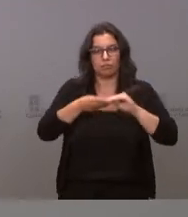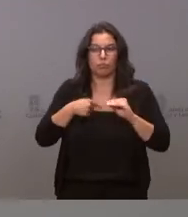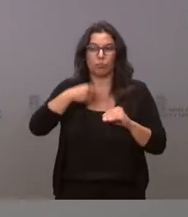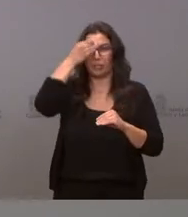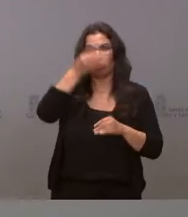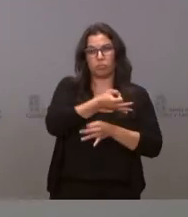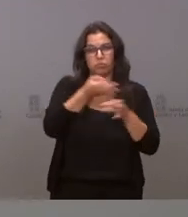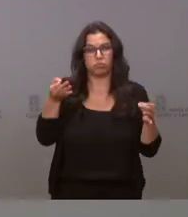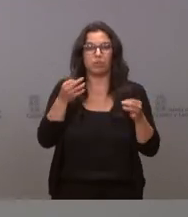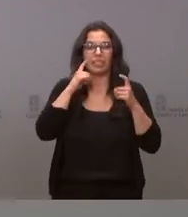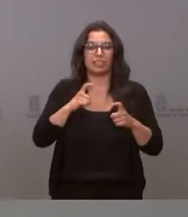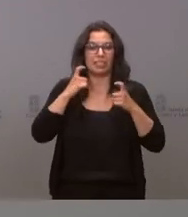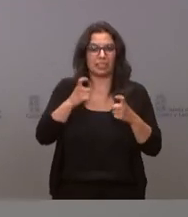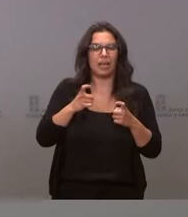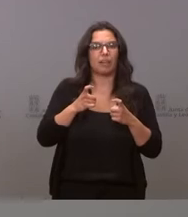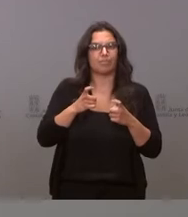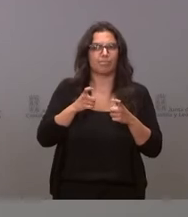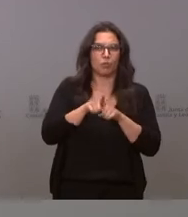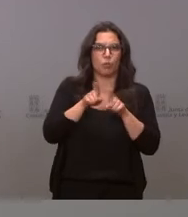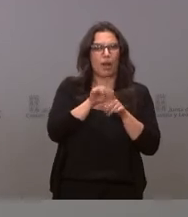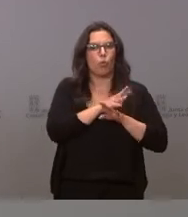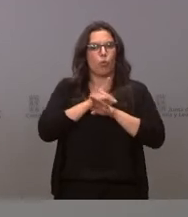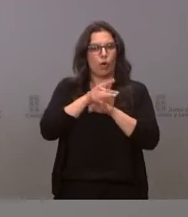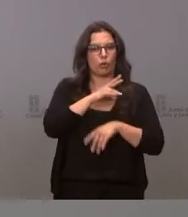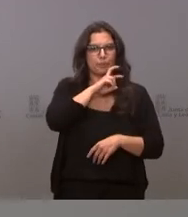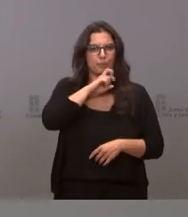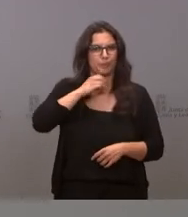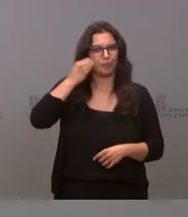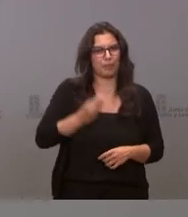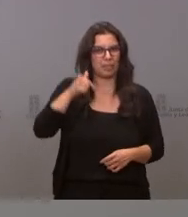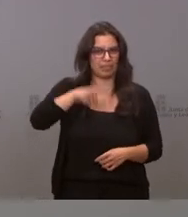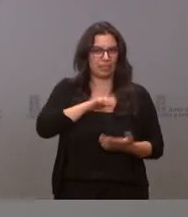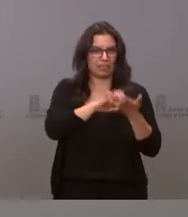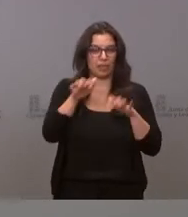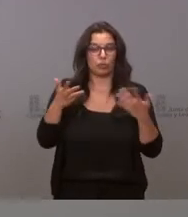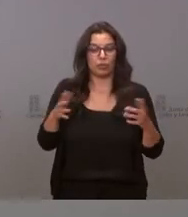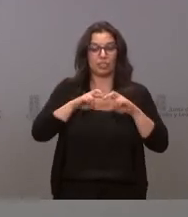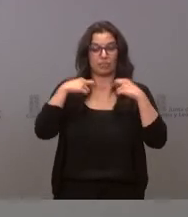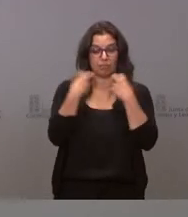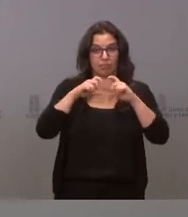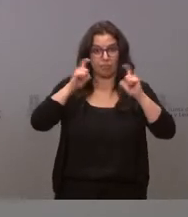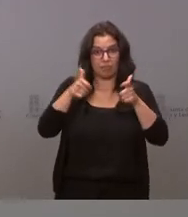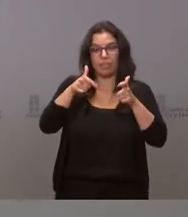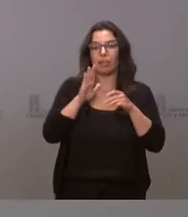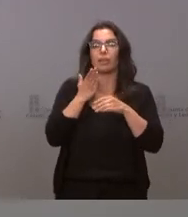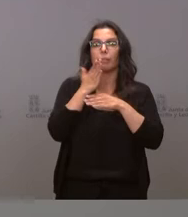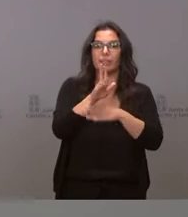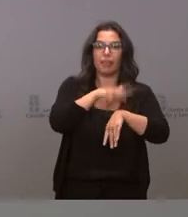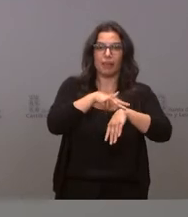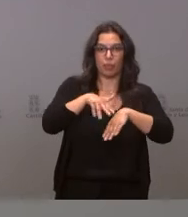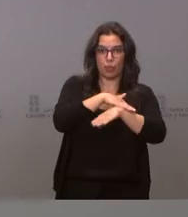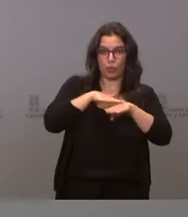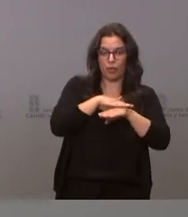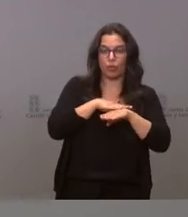de un modo ejemplar, el juego en nuestra comunidad autónoma. Por eso recuerdo que en esa mesa del juego responsable está representada la delegación del Gobierno,